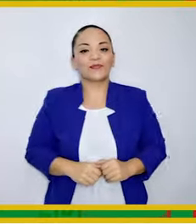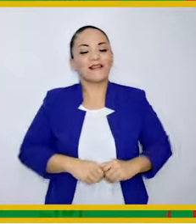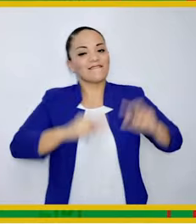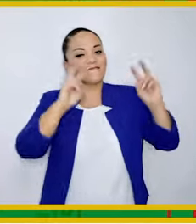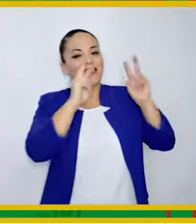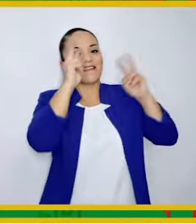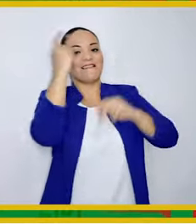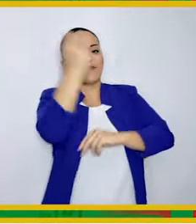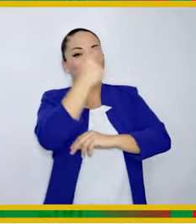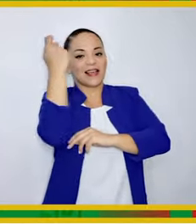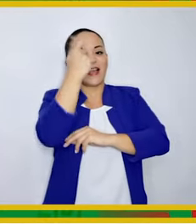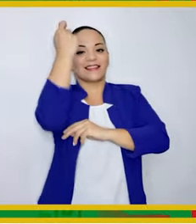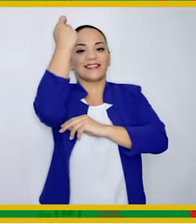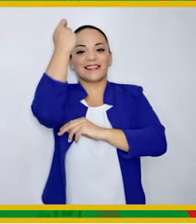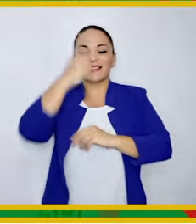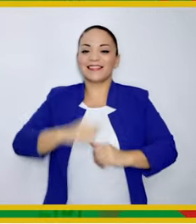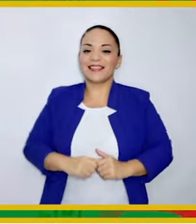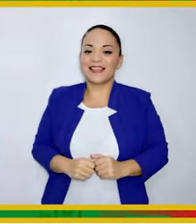inversión